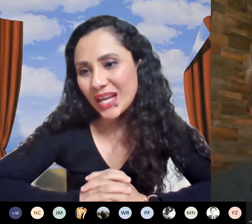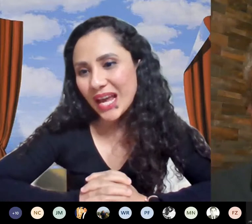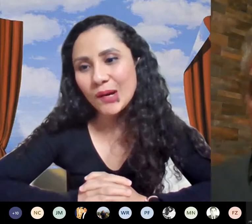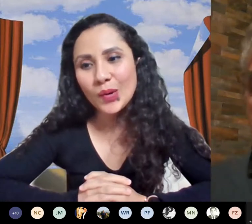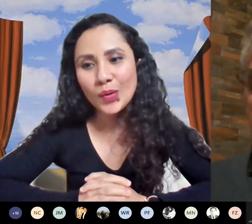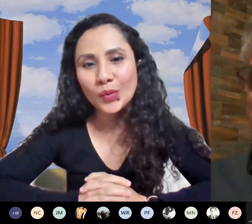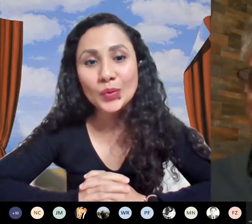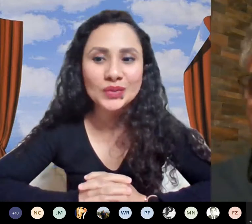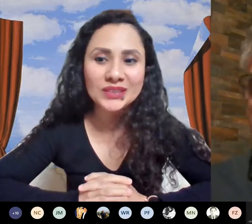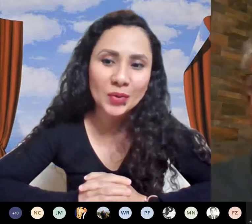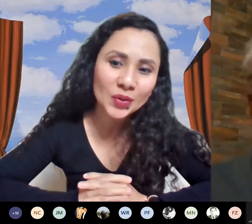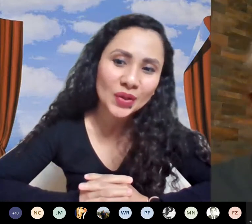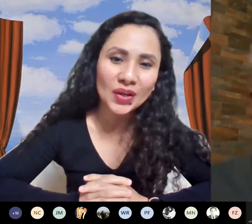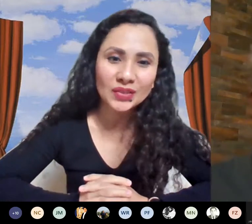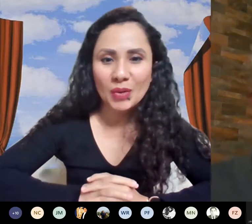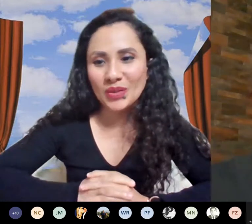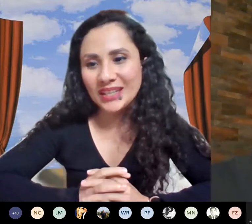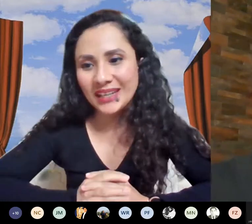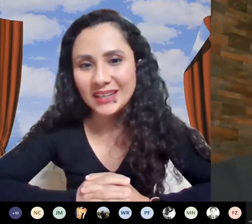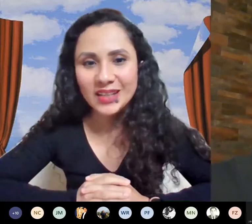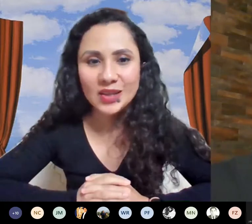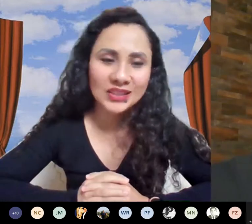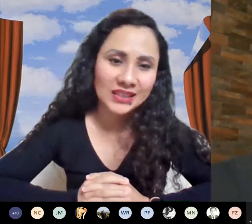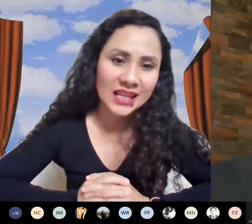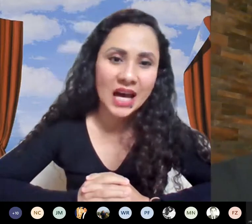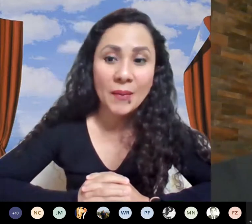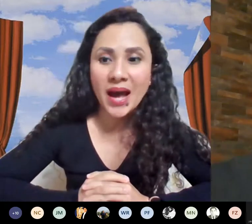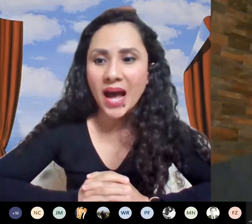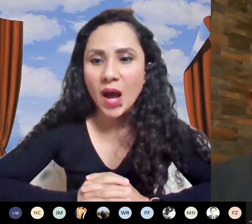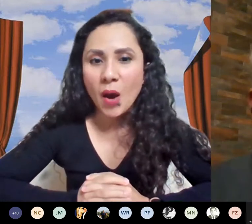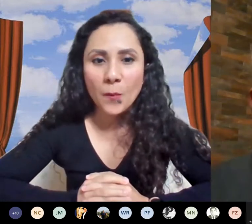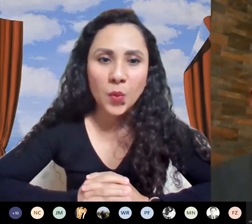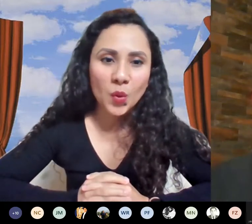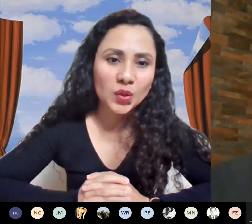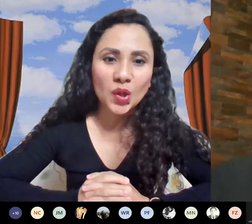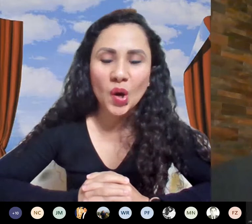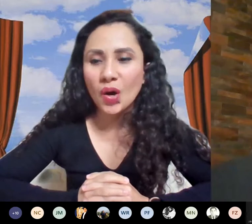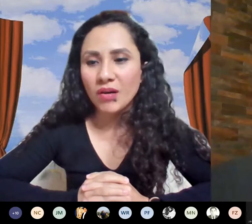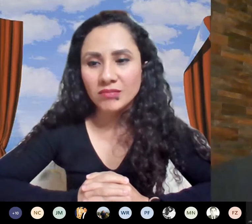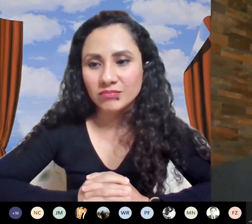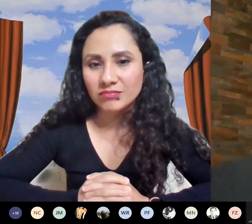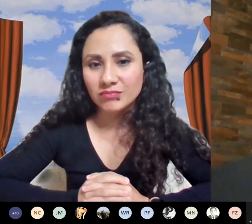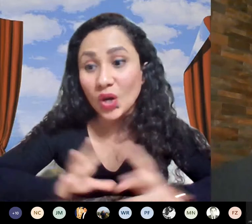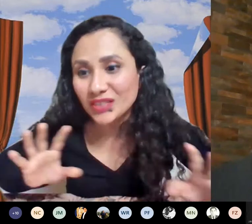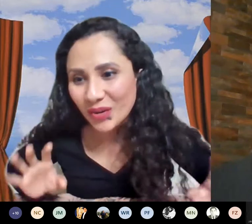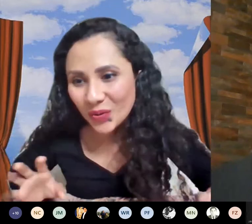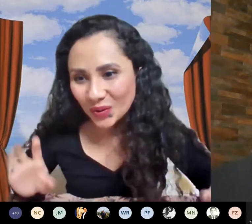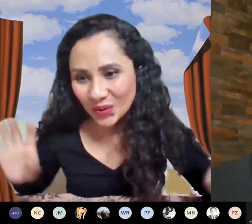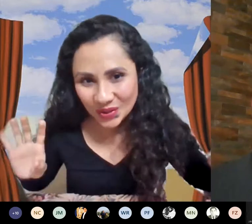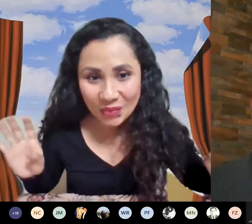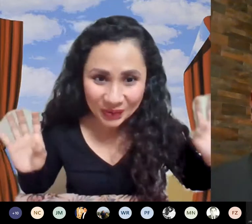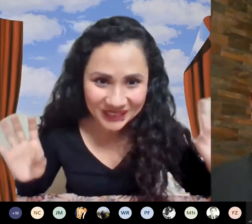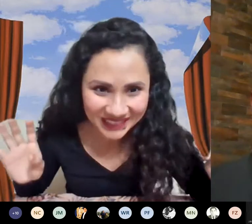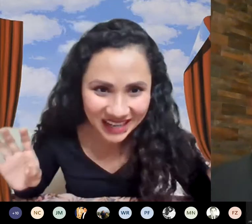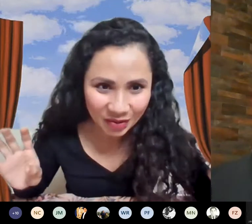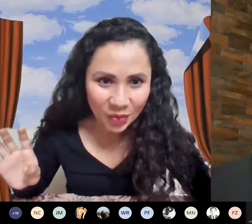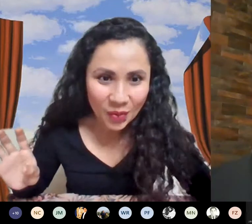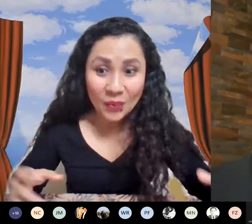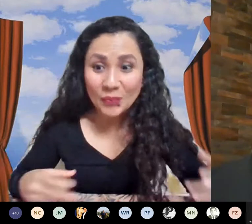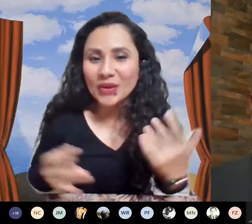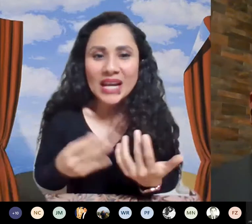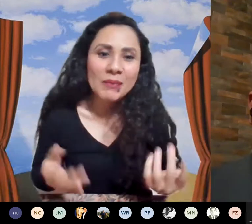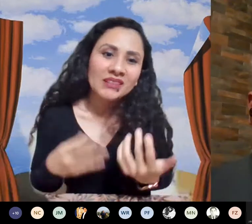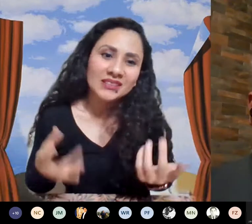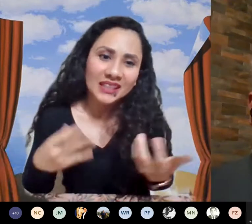.01 segundos pues el genético se tardaba .2 segundos ¿no? por decir